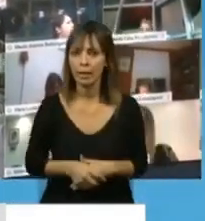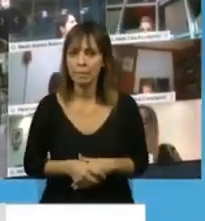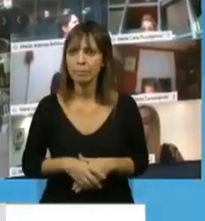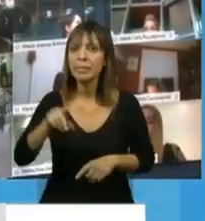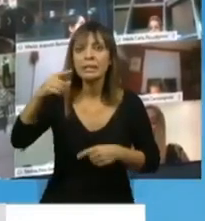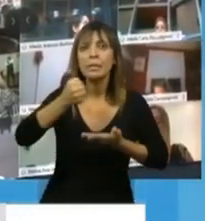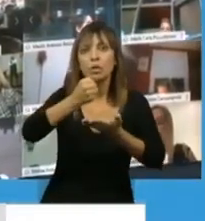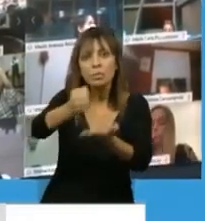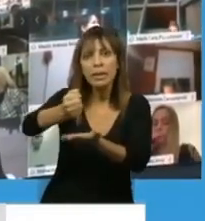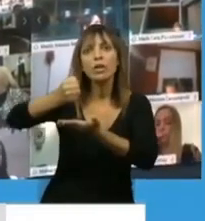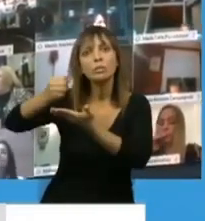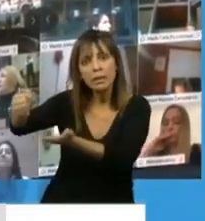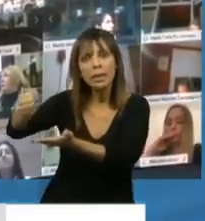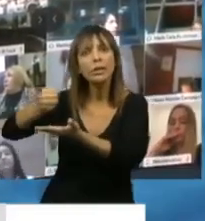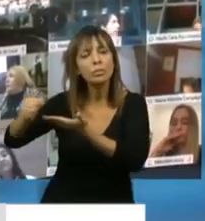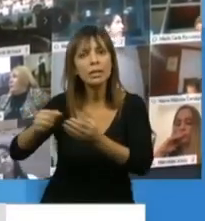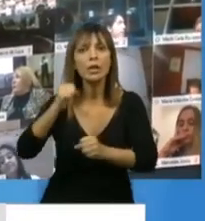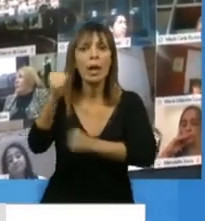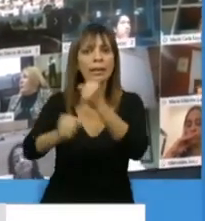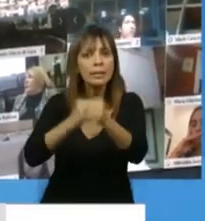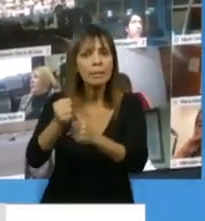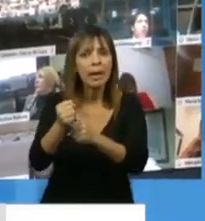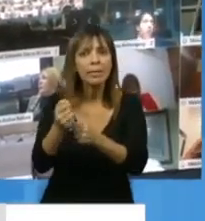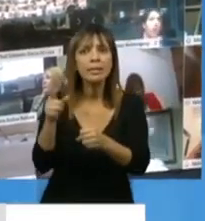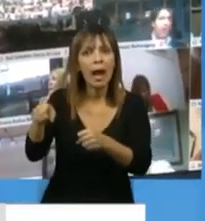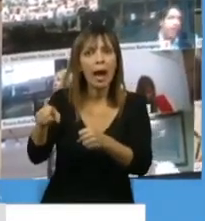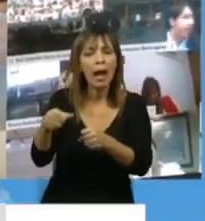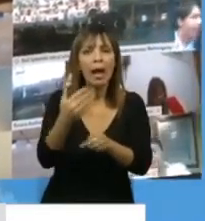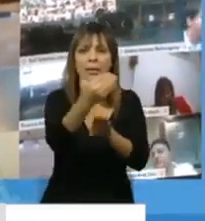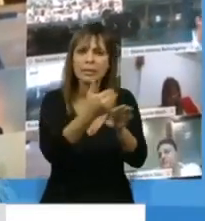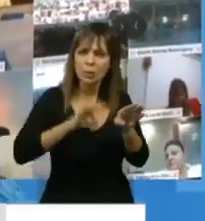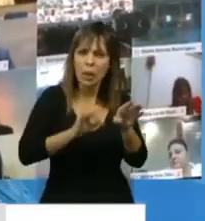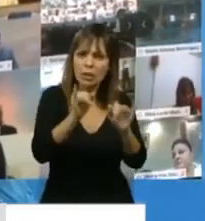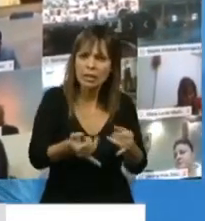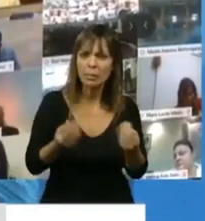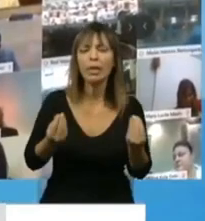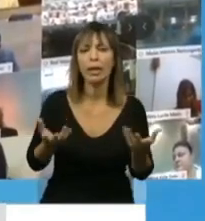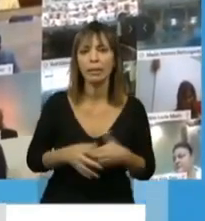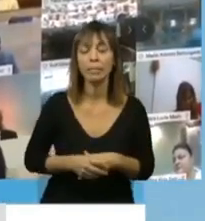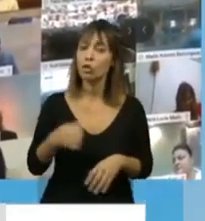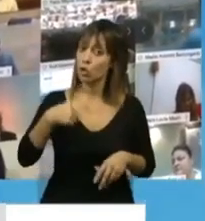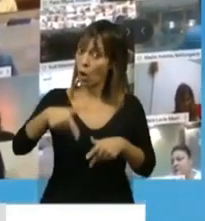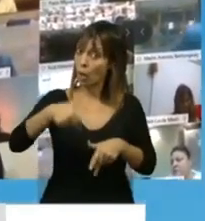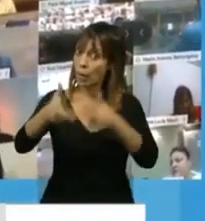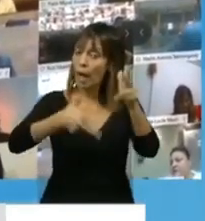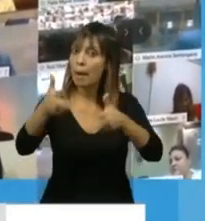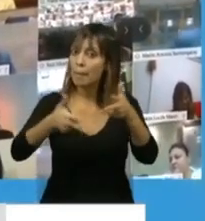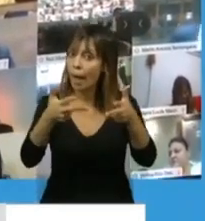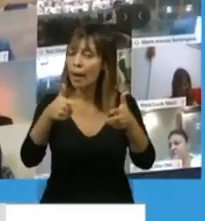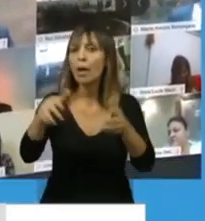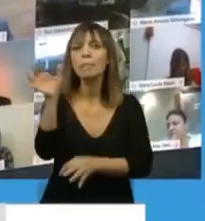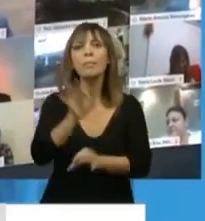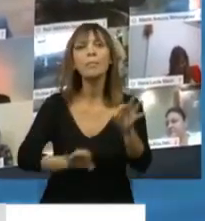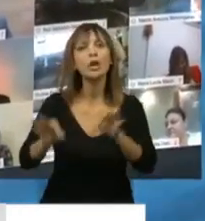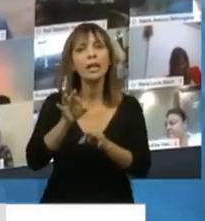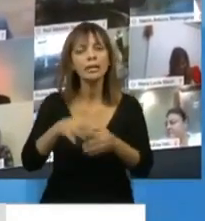subsidios a las empresas, se les permite rebajar salarios Ahora me voy a referir en el proyecto